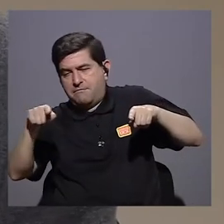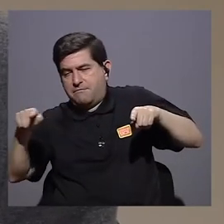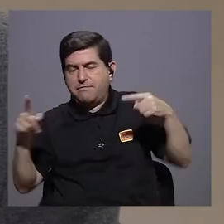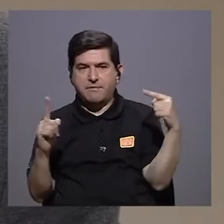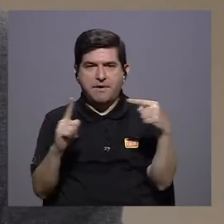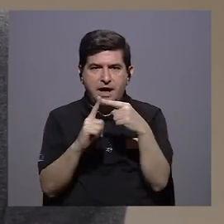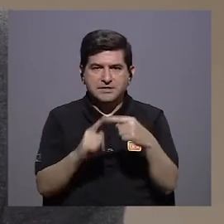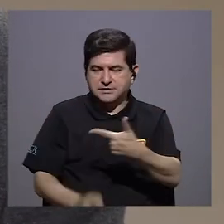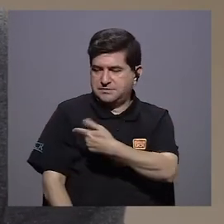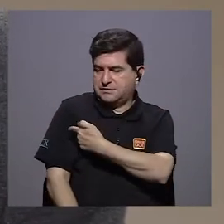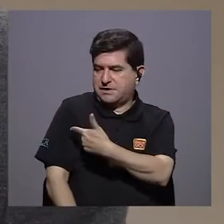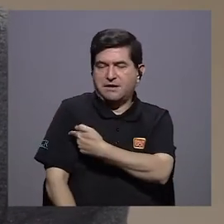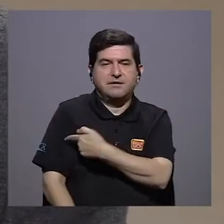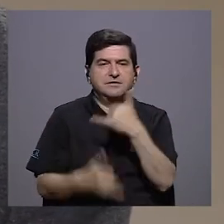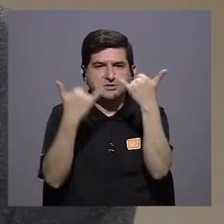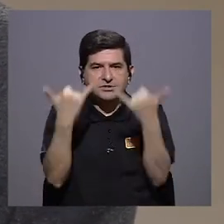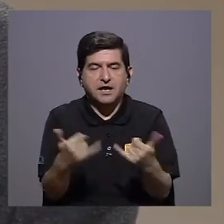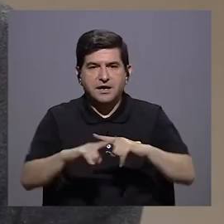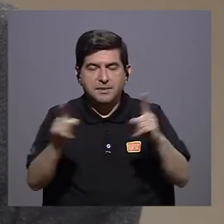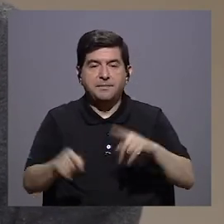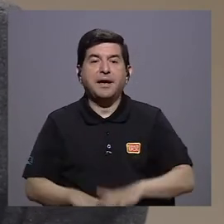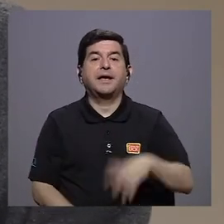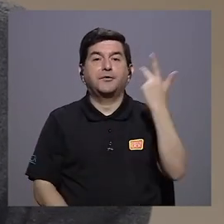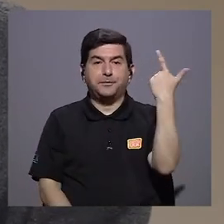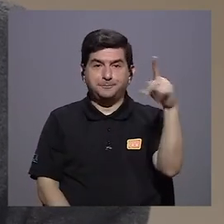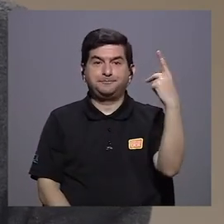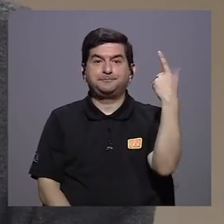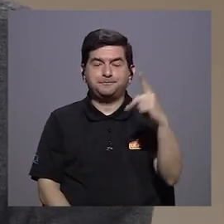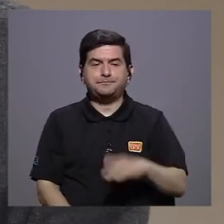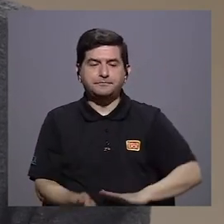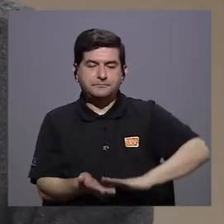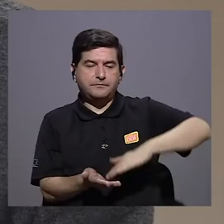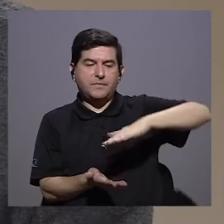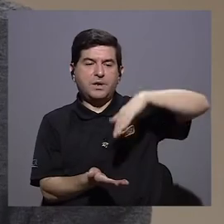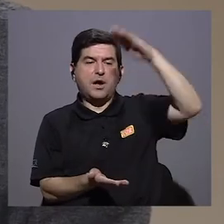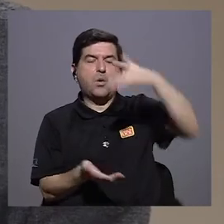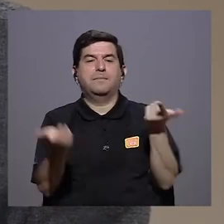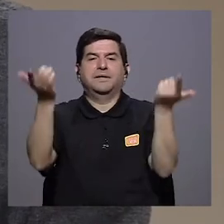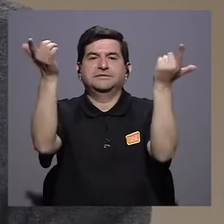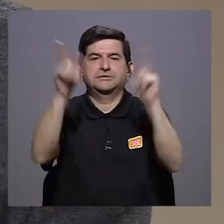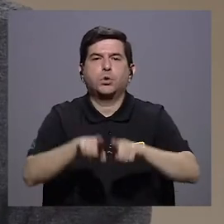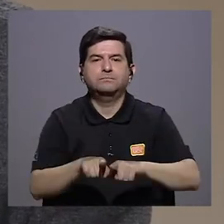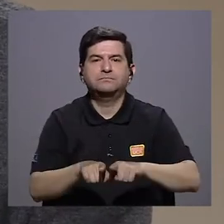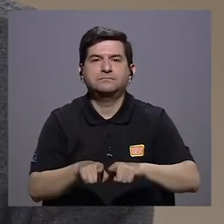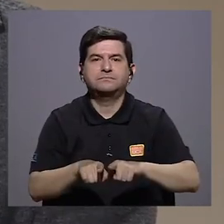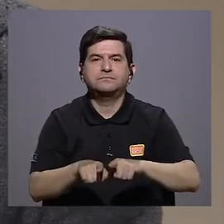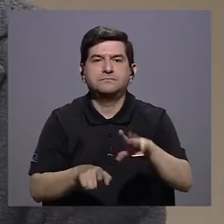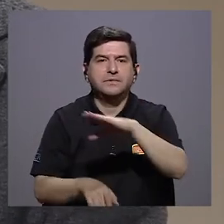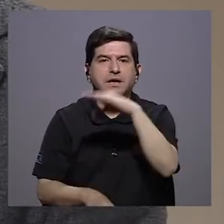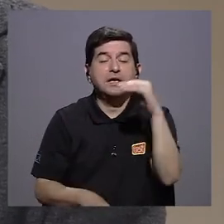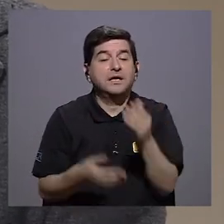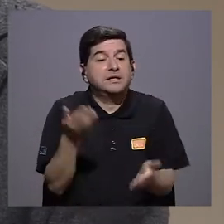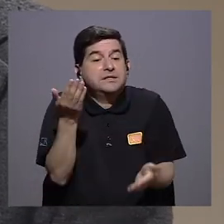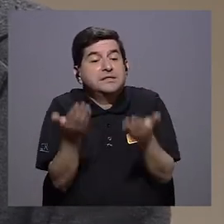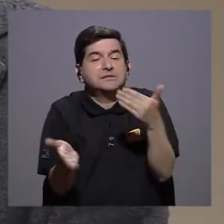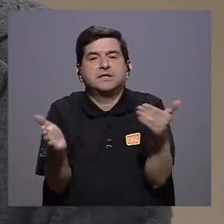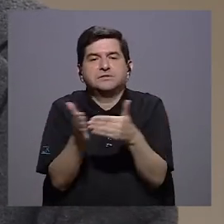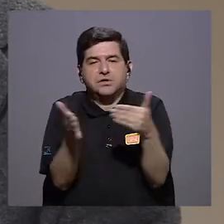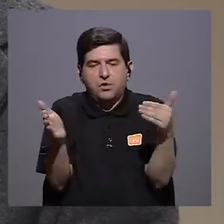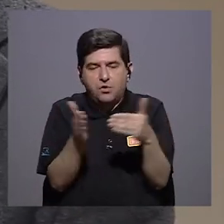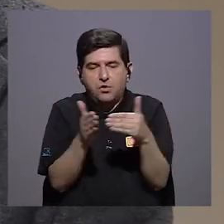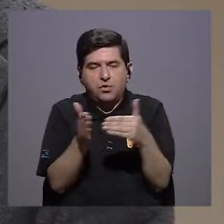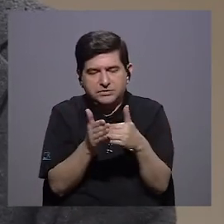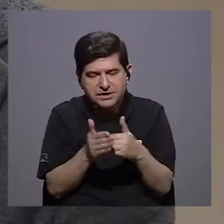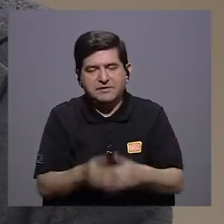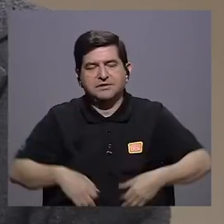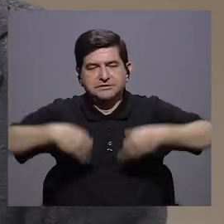hasta que venga la vacuna. Pero siempre existe el riesgo de ver un aumento de casos y eventualmente volver